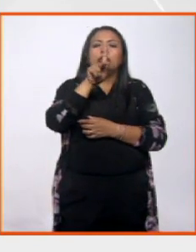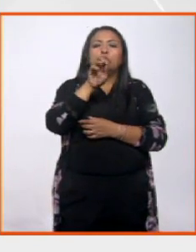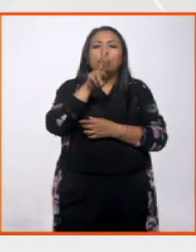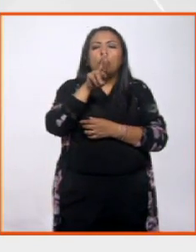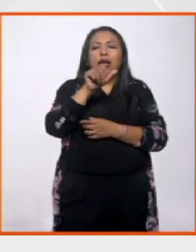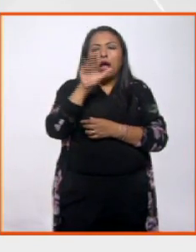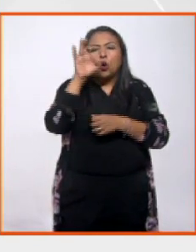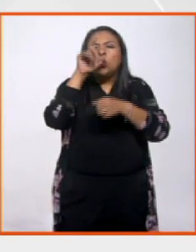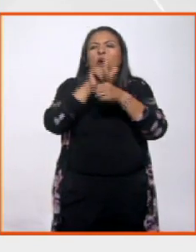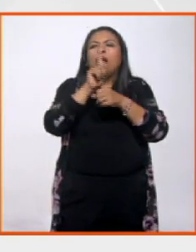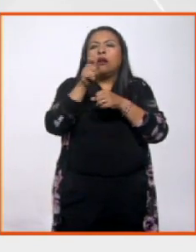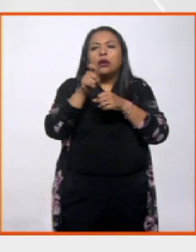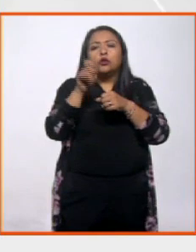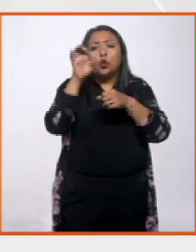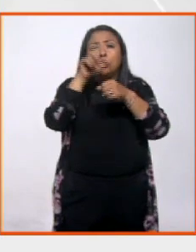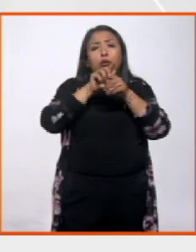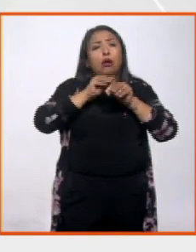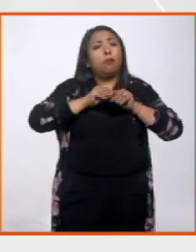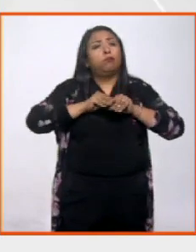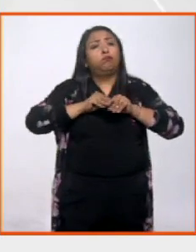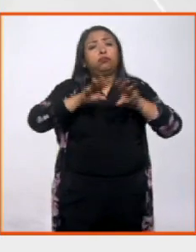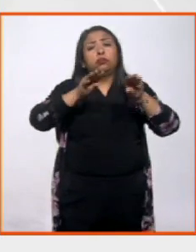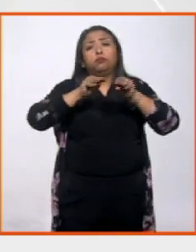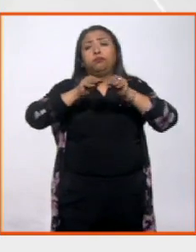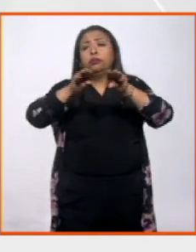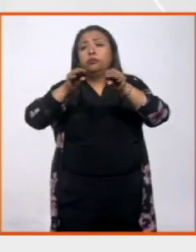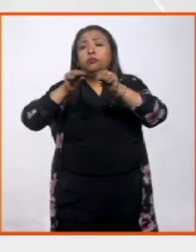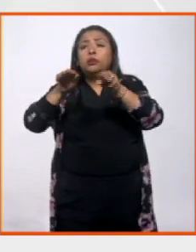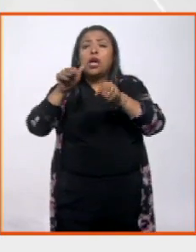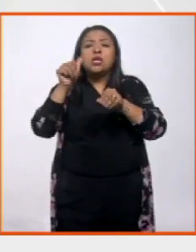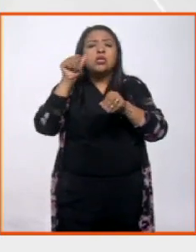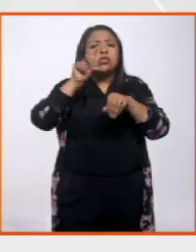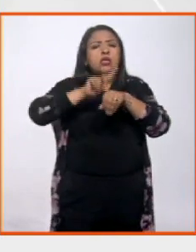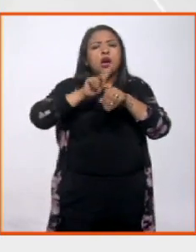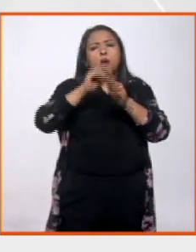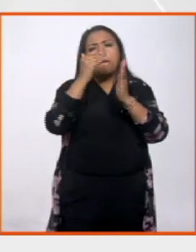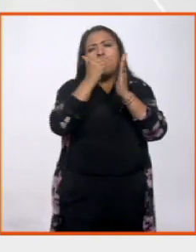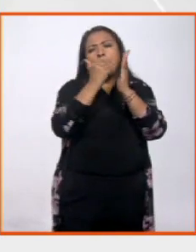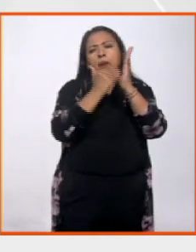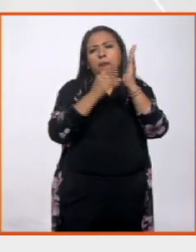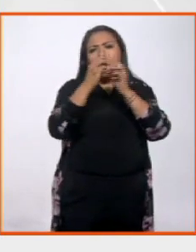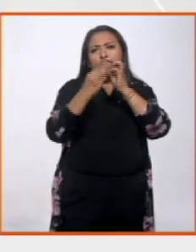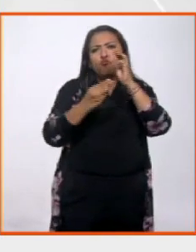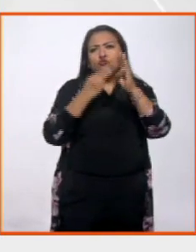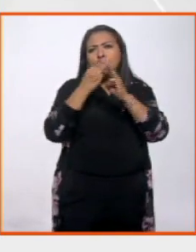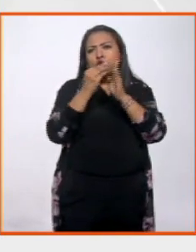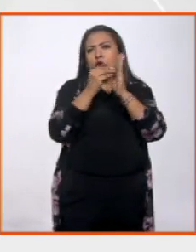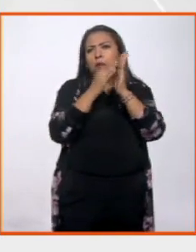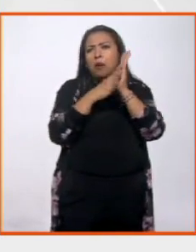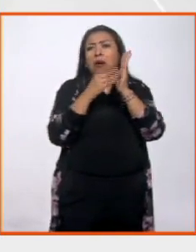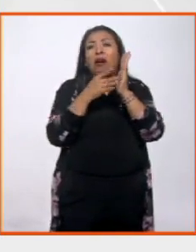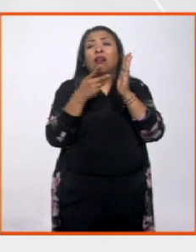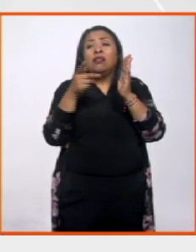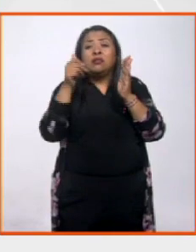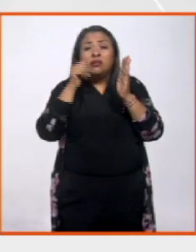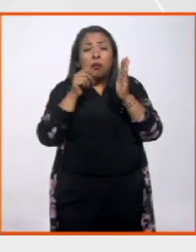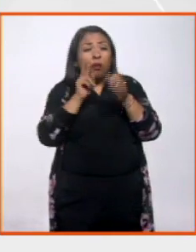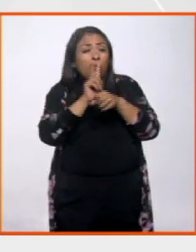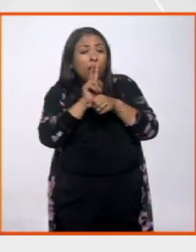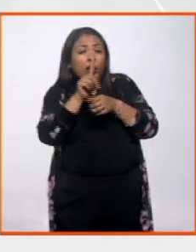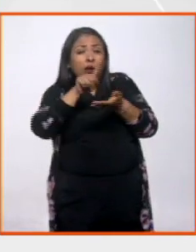está presente todos los días en la agenda cultural del mundo y que no necesariamente le damos seguimiento en